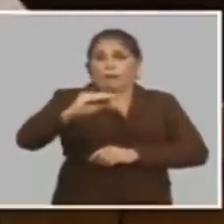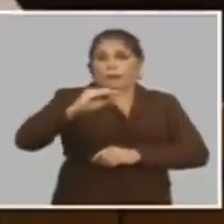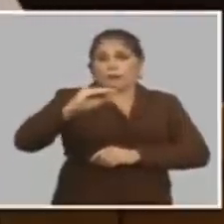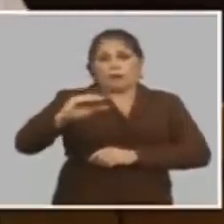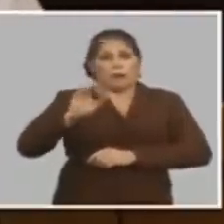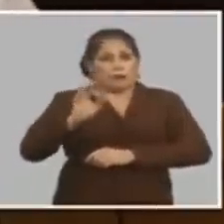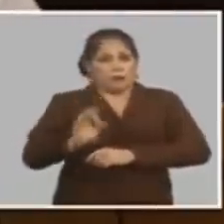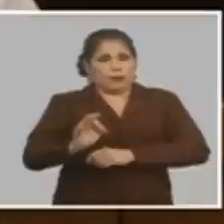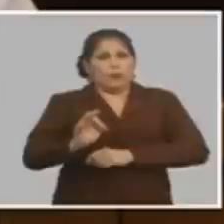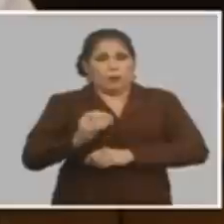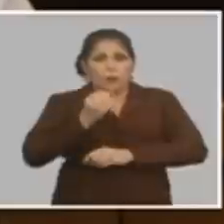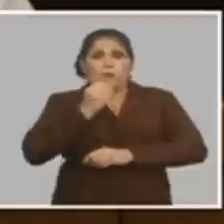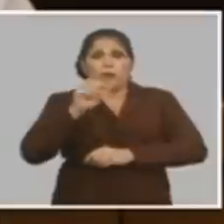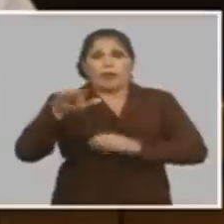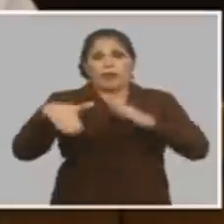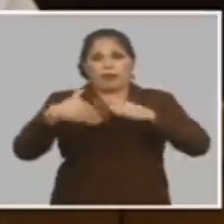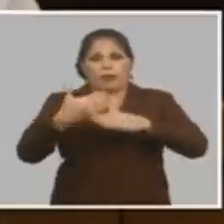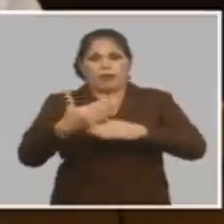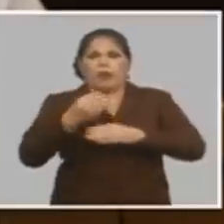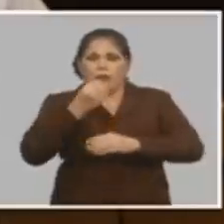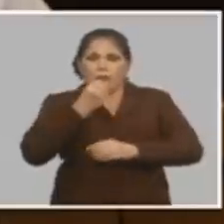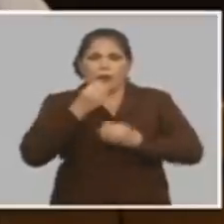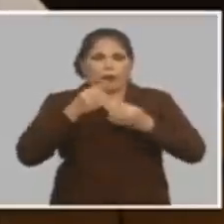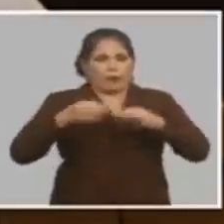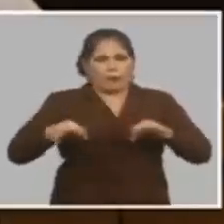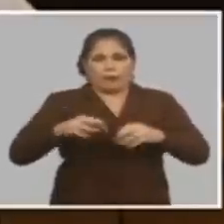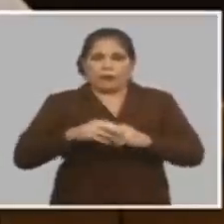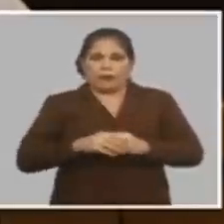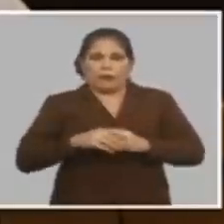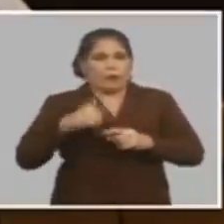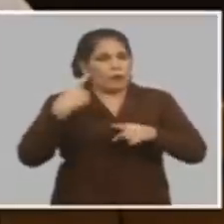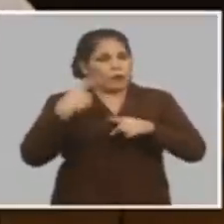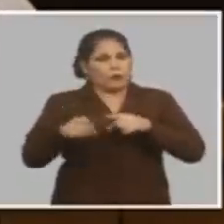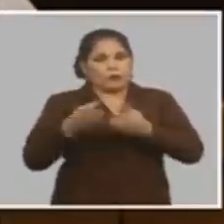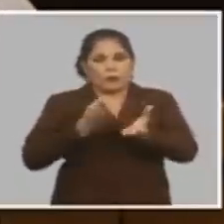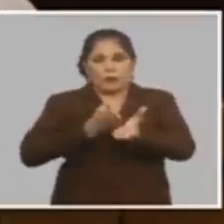vivir esos 10 días seguimos